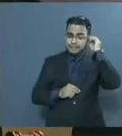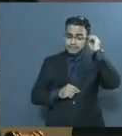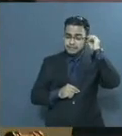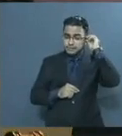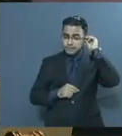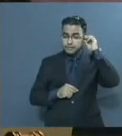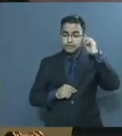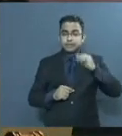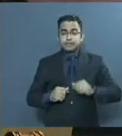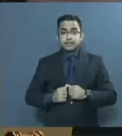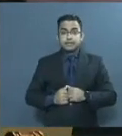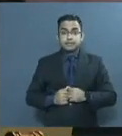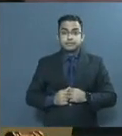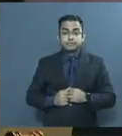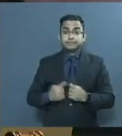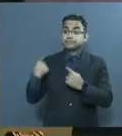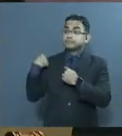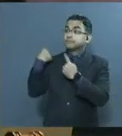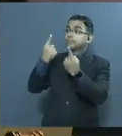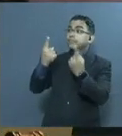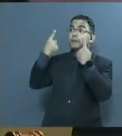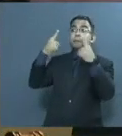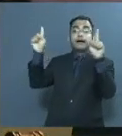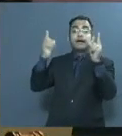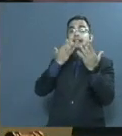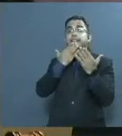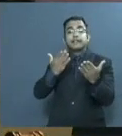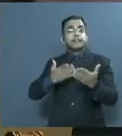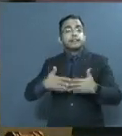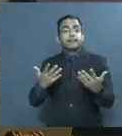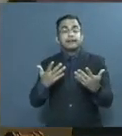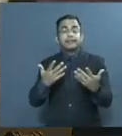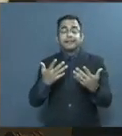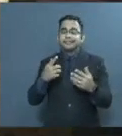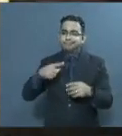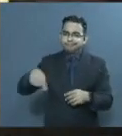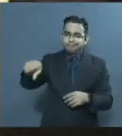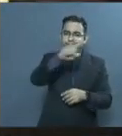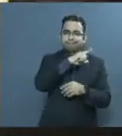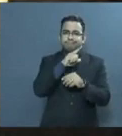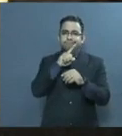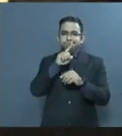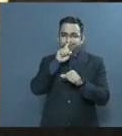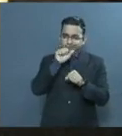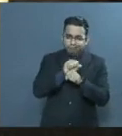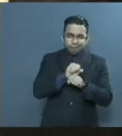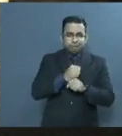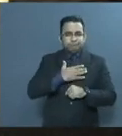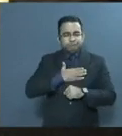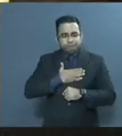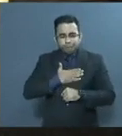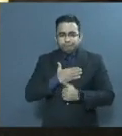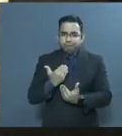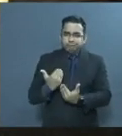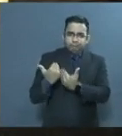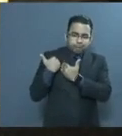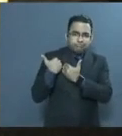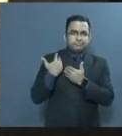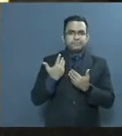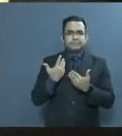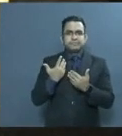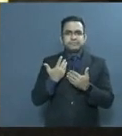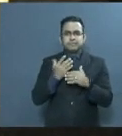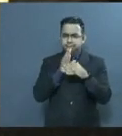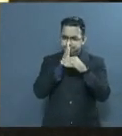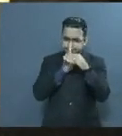de lo logrado habría sido posible sin el fuerte compromiso de juezas y jueces, el sentido de